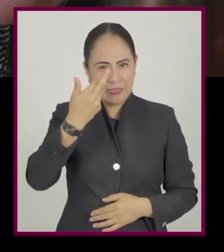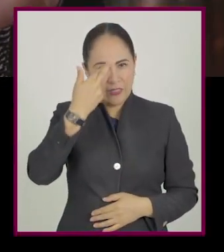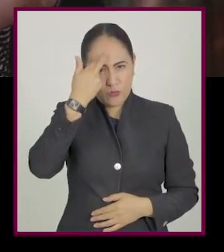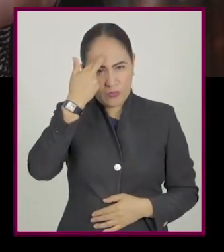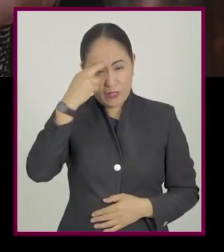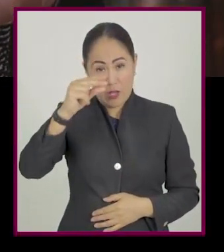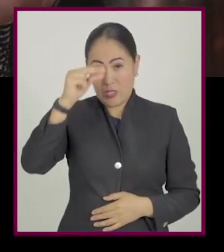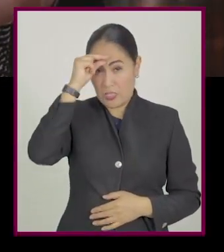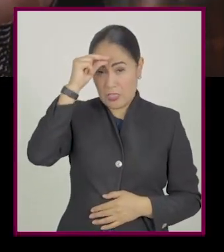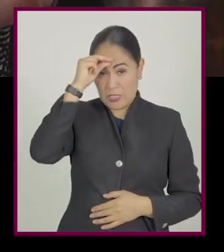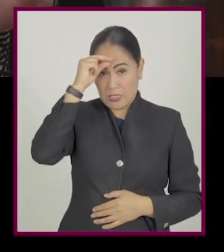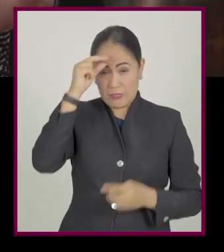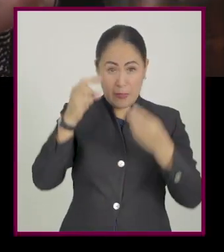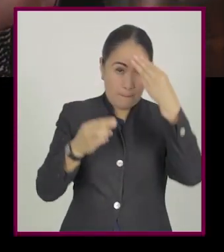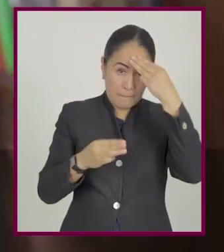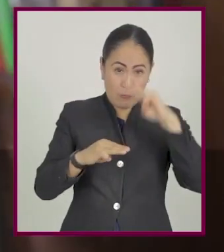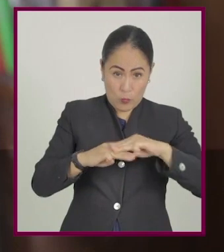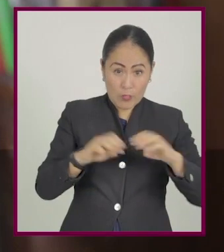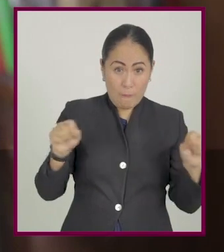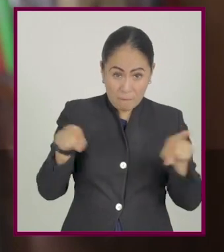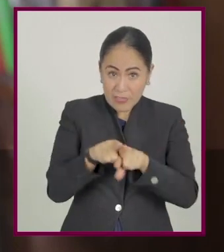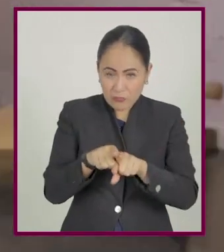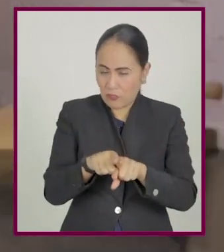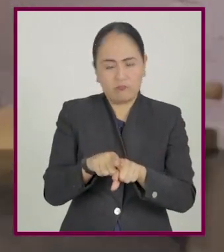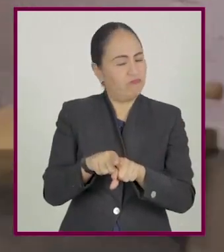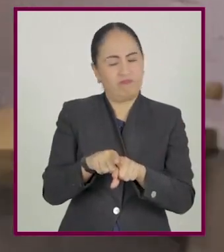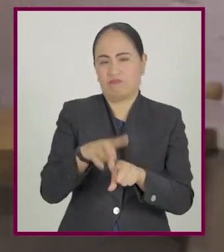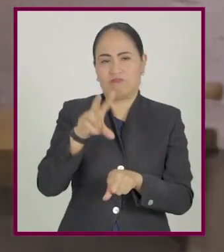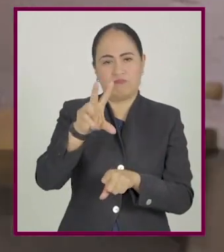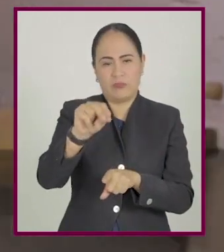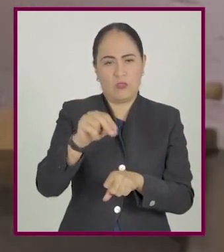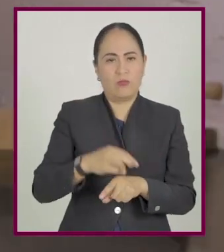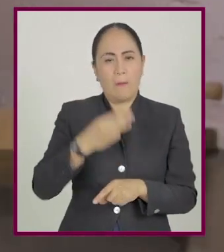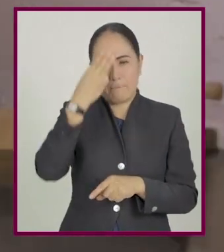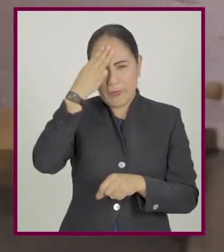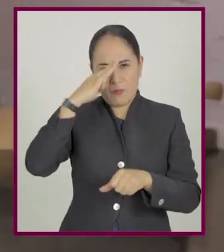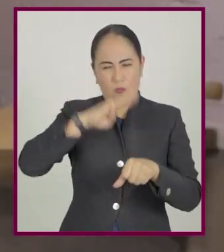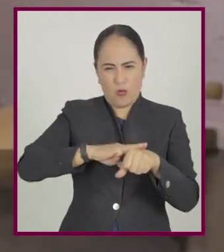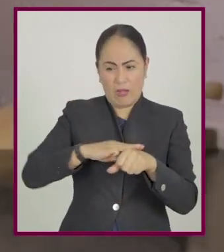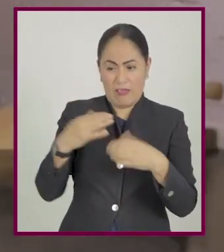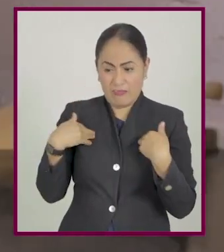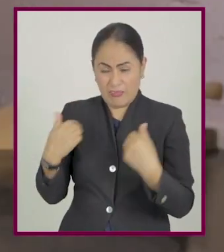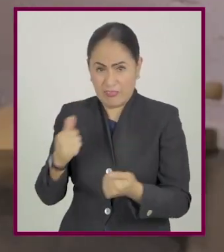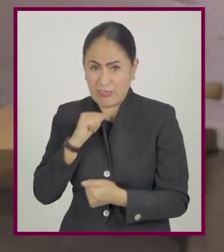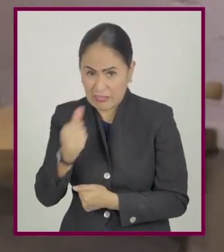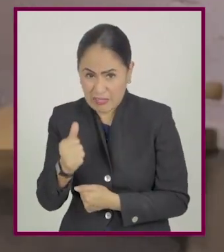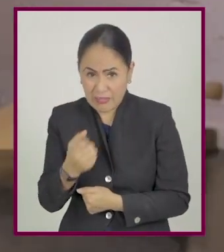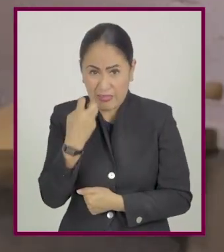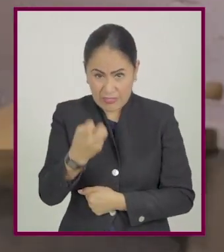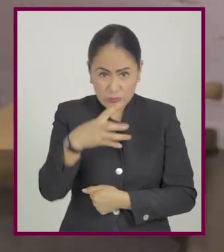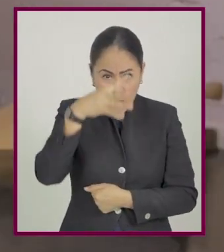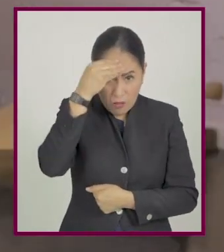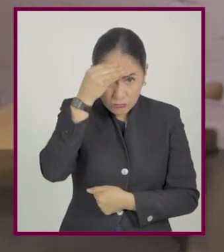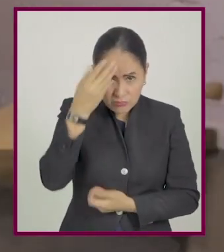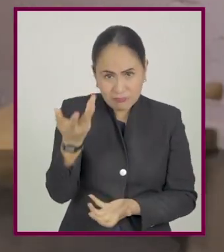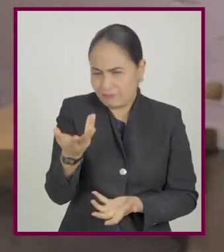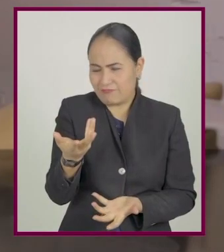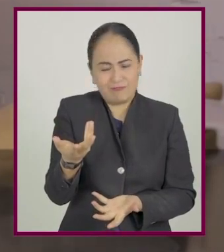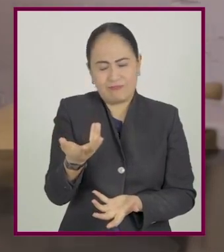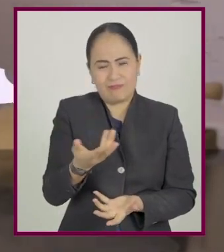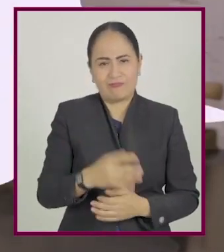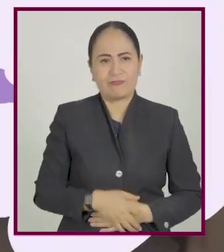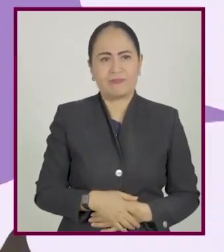Recuerda que la inteligencia y la memoria no son lo mismo. Memorizar sin comprender no es aprender.